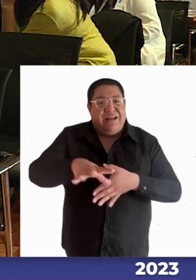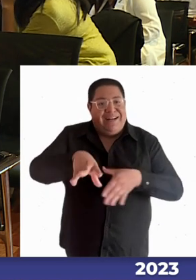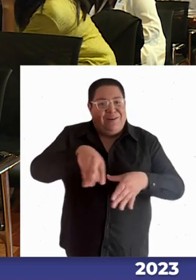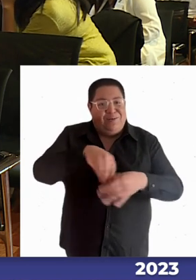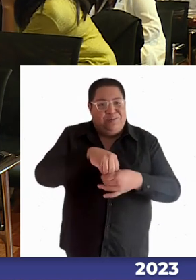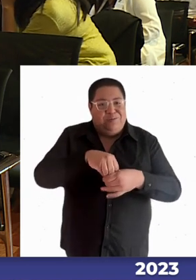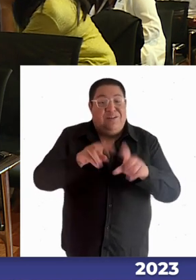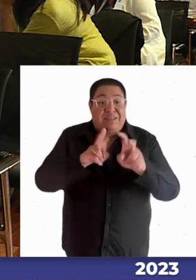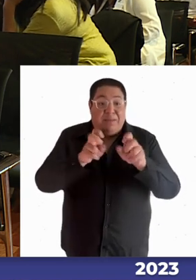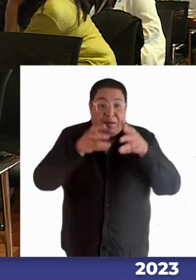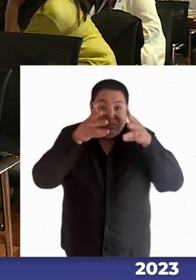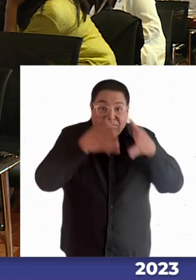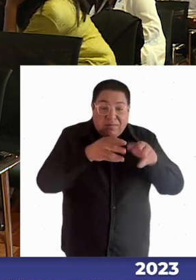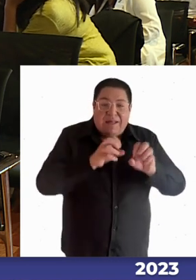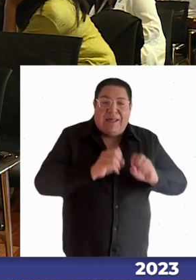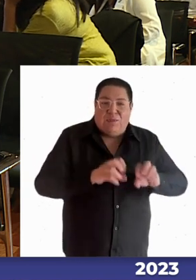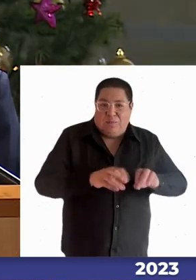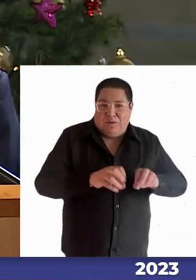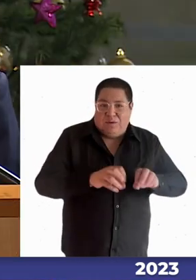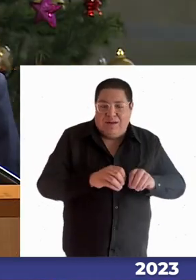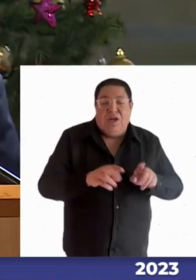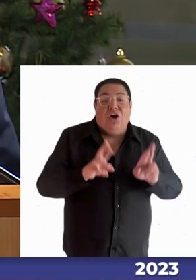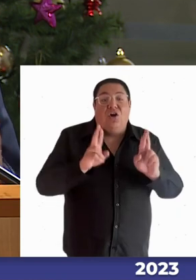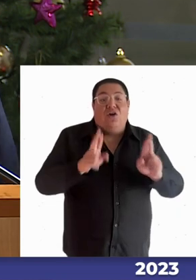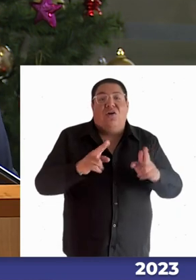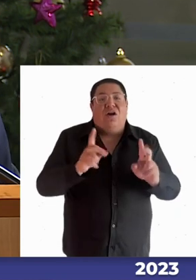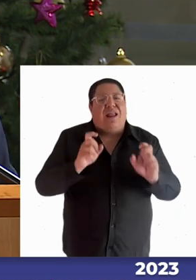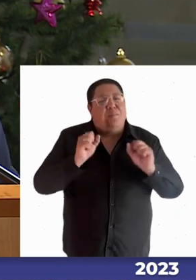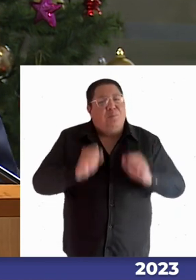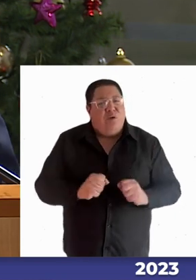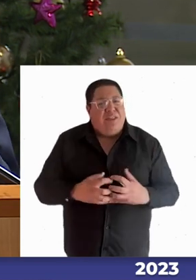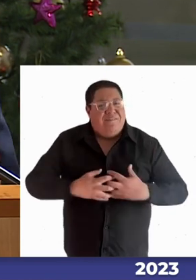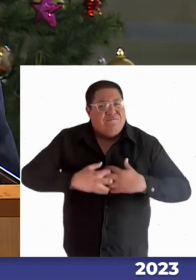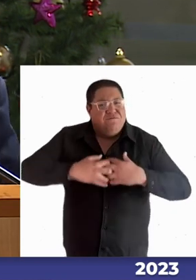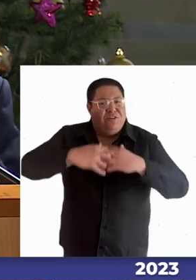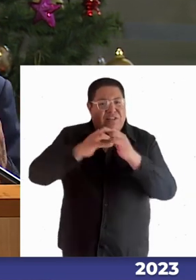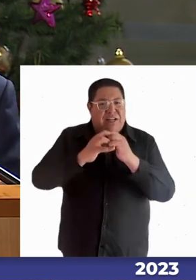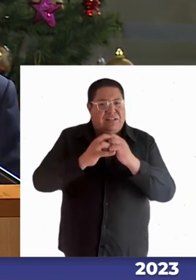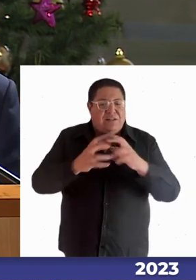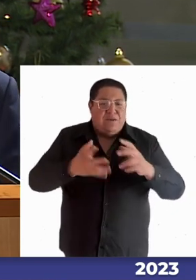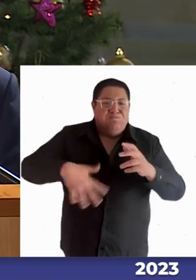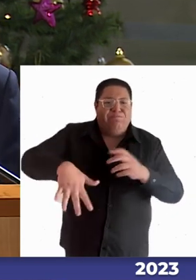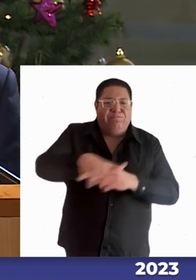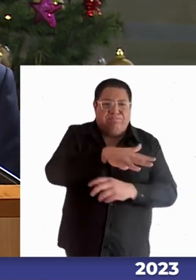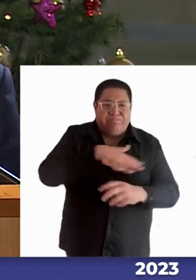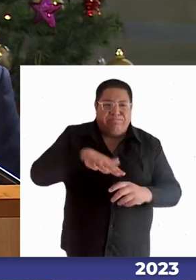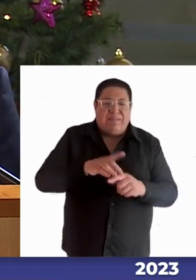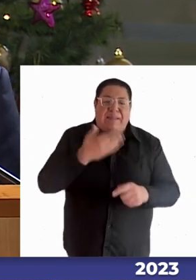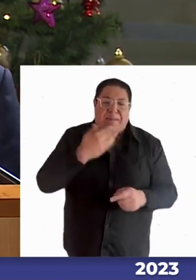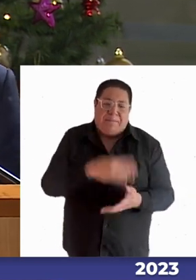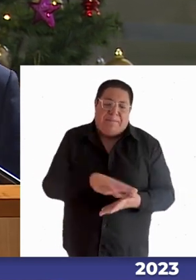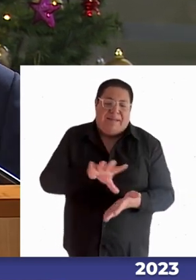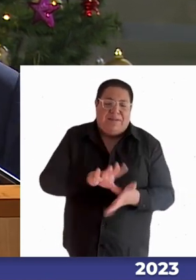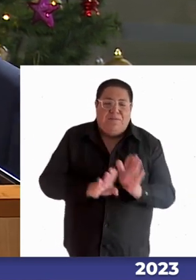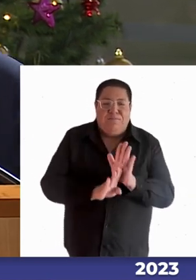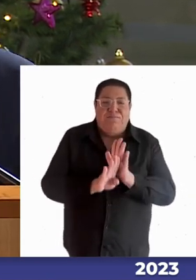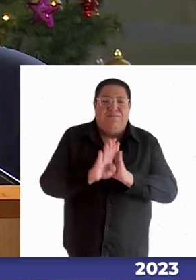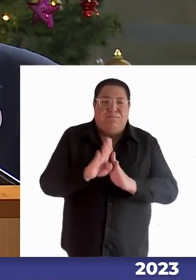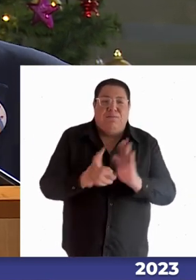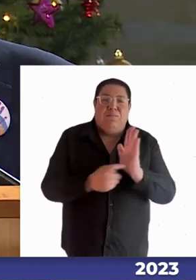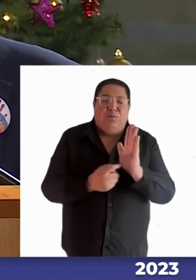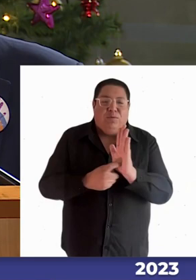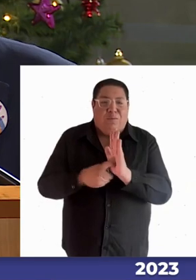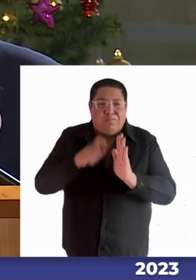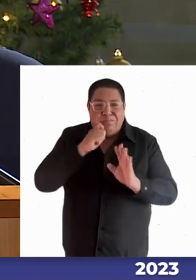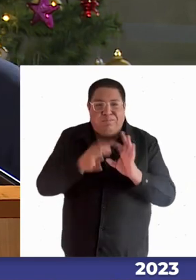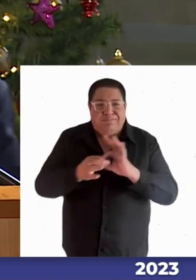educacional y espero que nos fortalezcamos como visión como país y podrán haber muchos más diálogos con sentido el